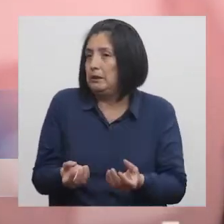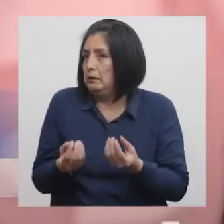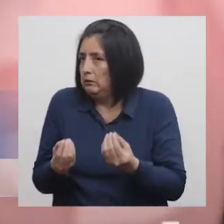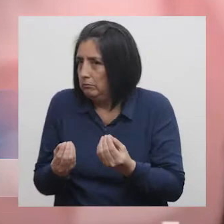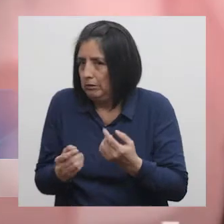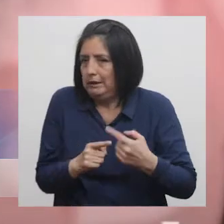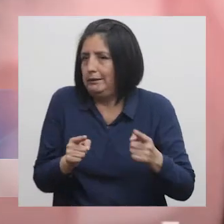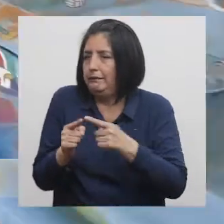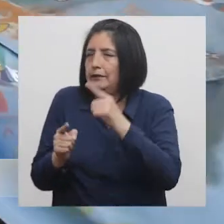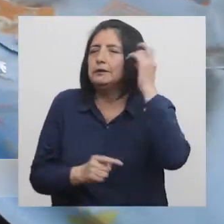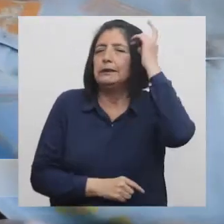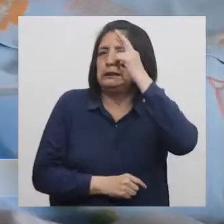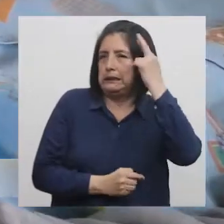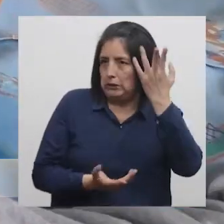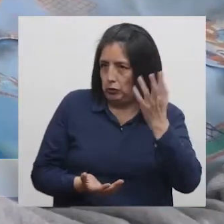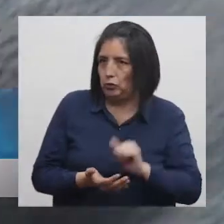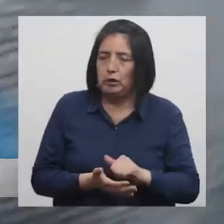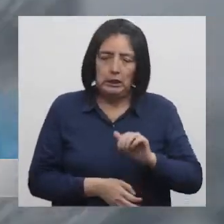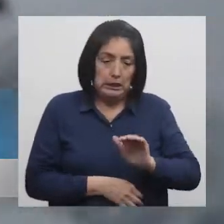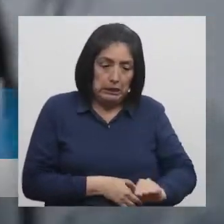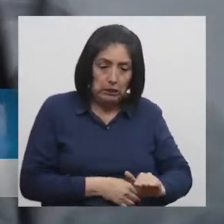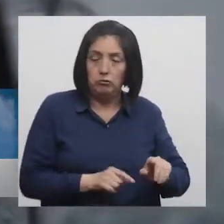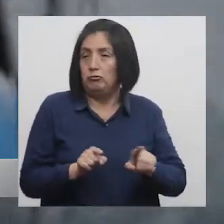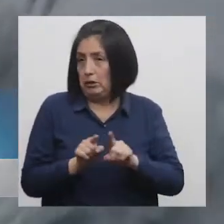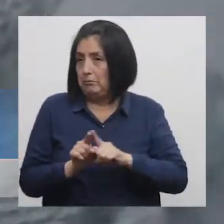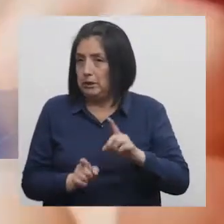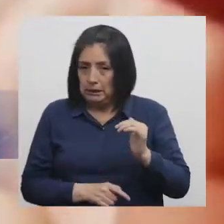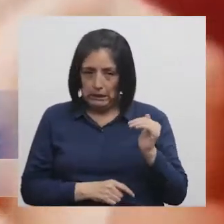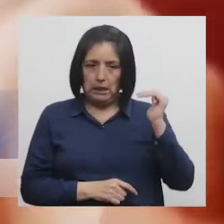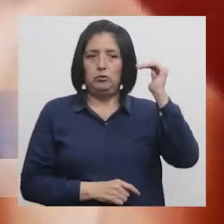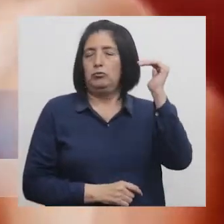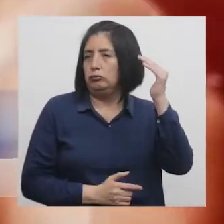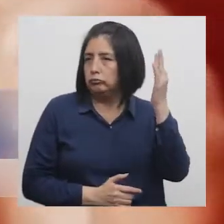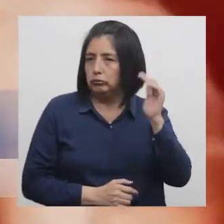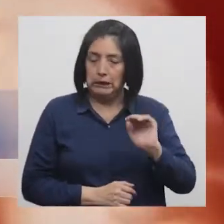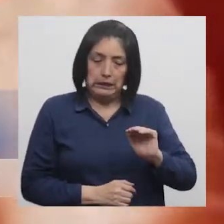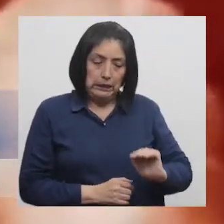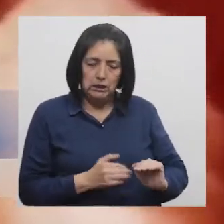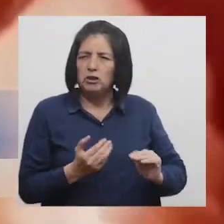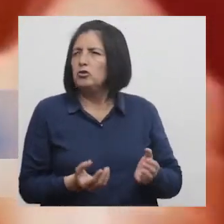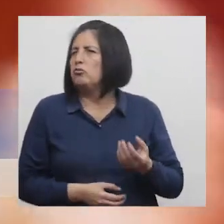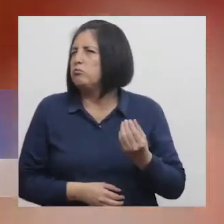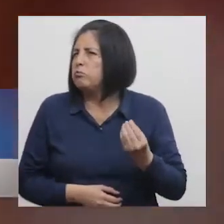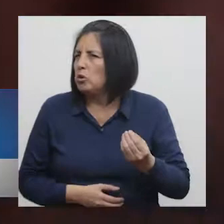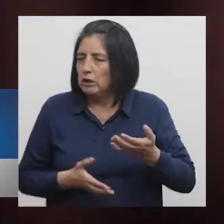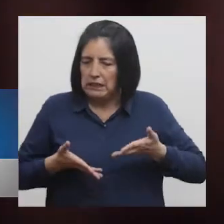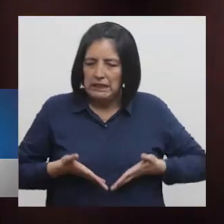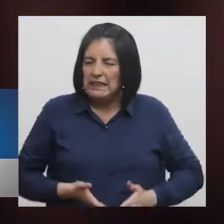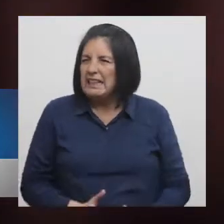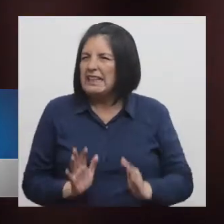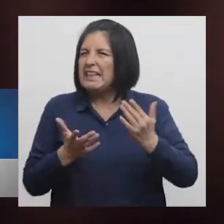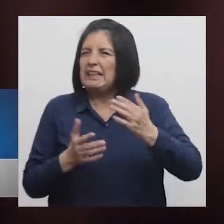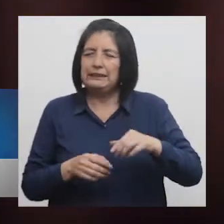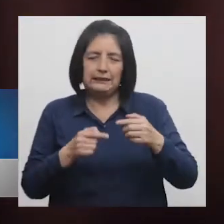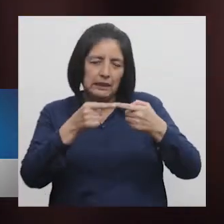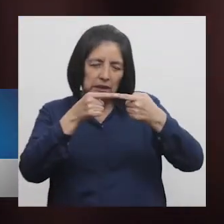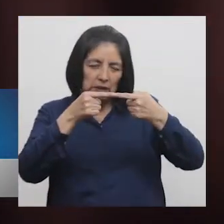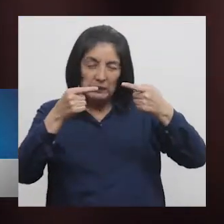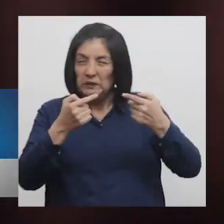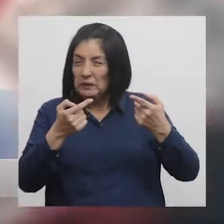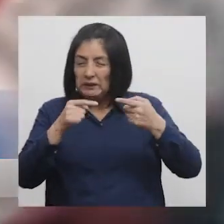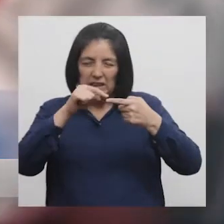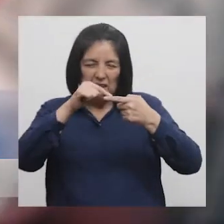por diferentes motivos Tanto en los niños como en los adultos En los niños se produce porque nacen con las paredes De los vasos sanguíneos